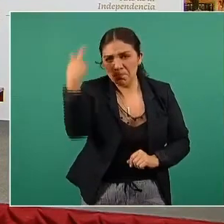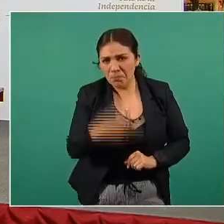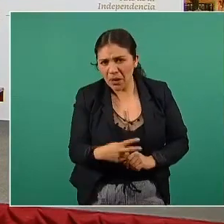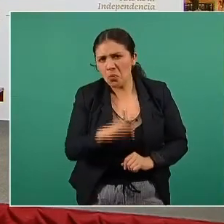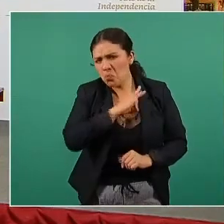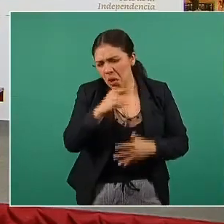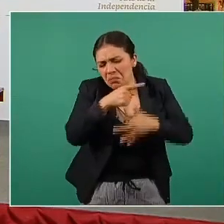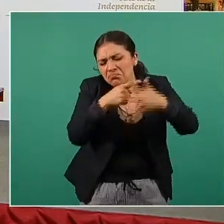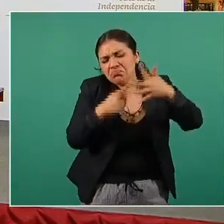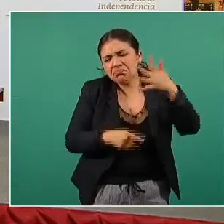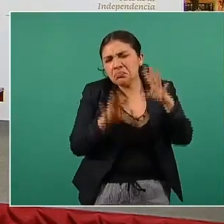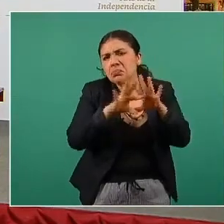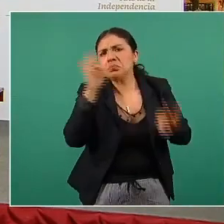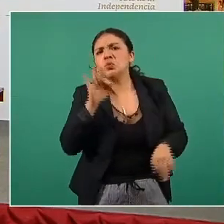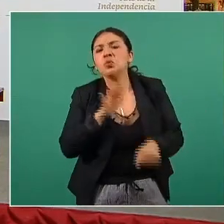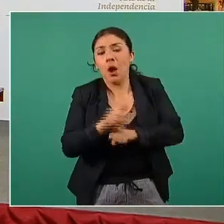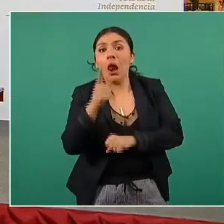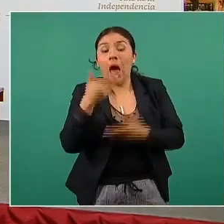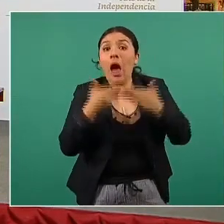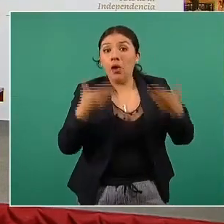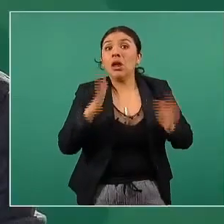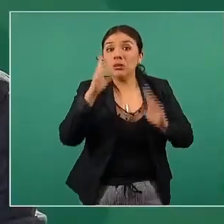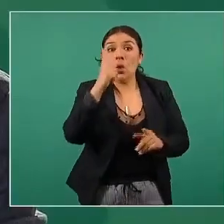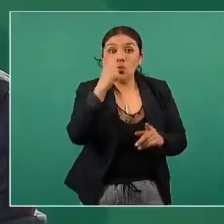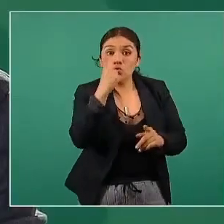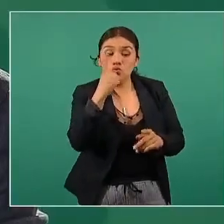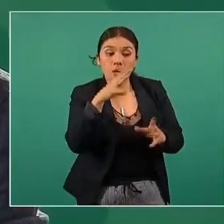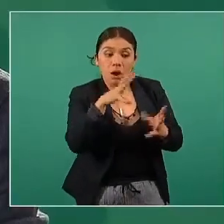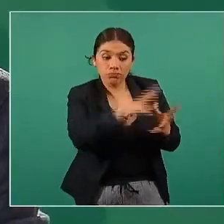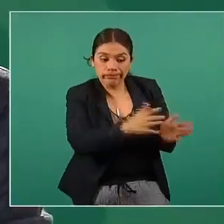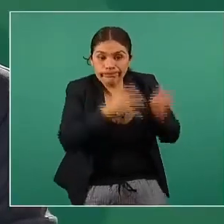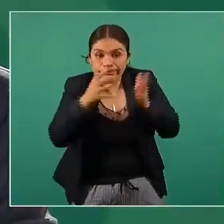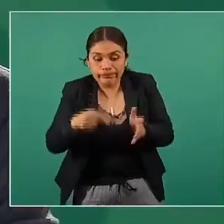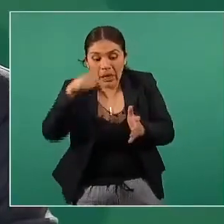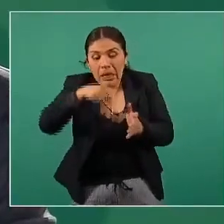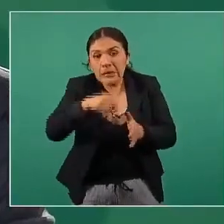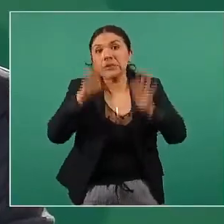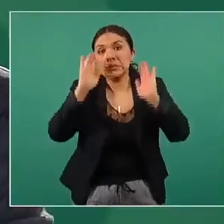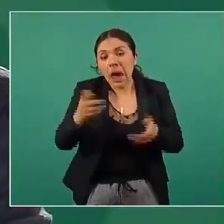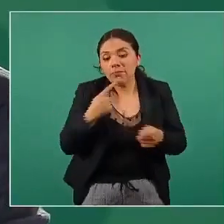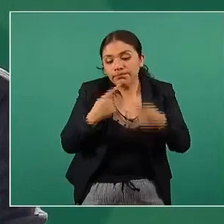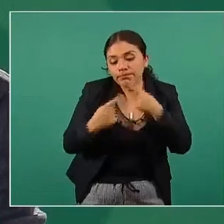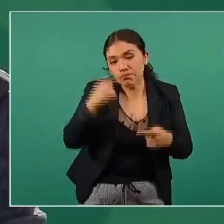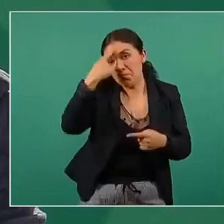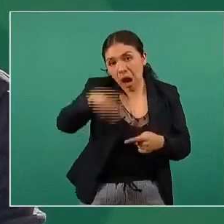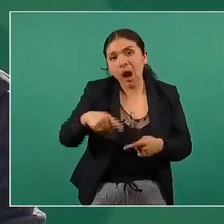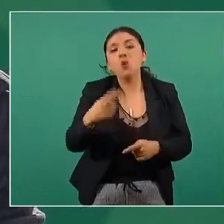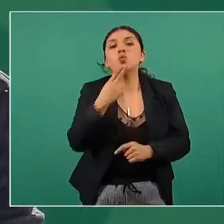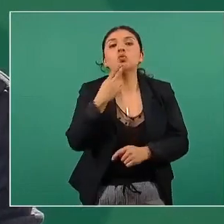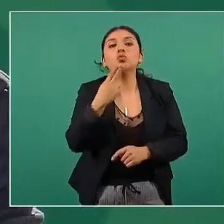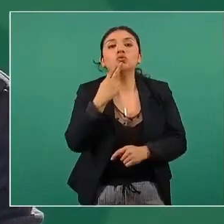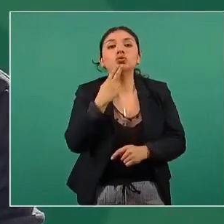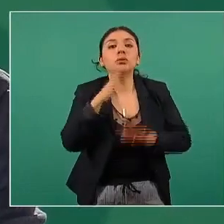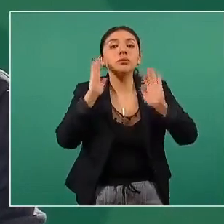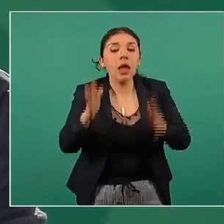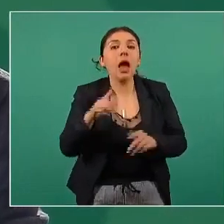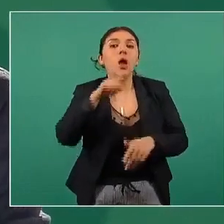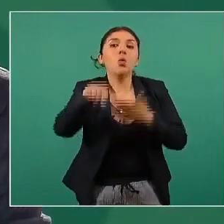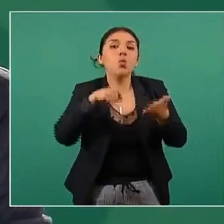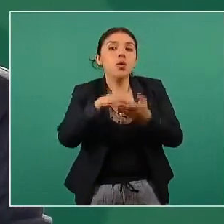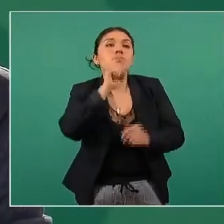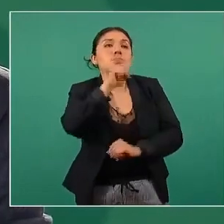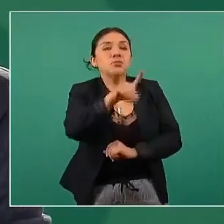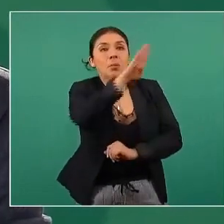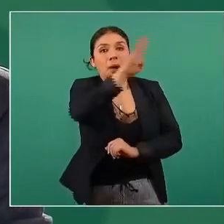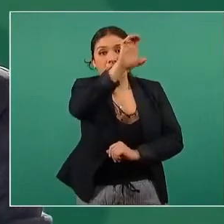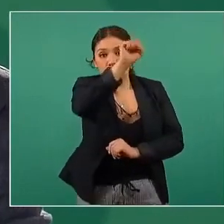de hecho una parte ya se destinó y está en este momento siendo utilizada tanto en Baja California